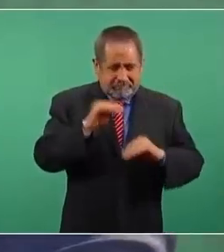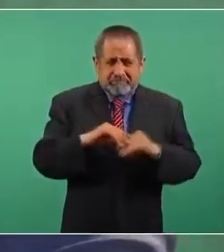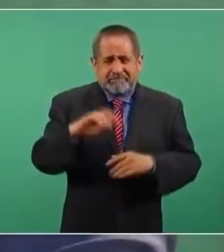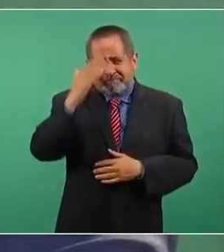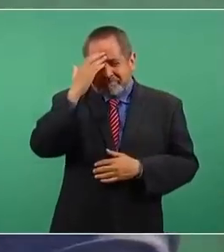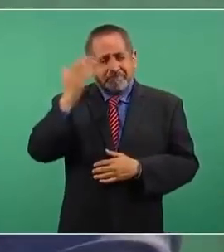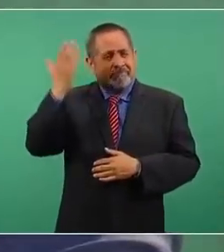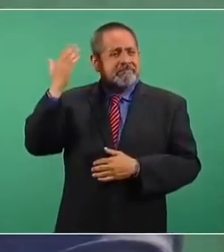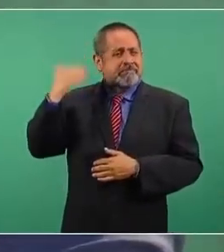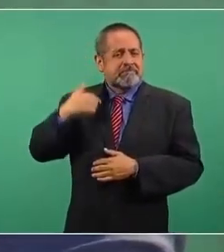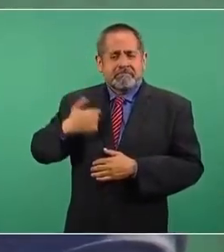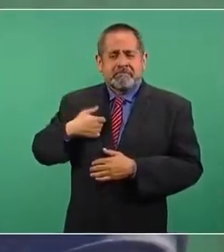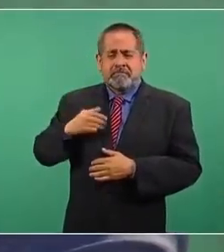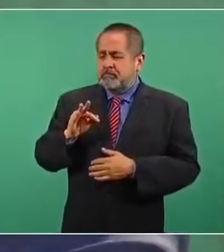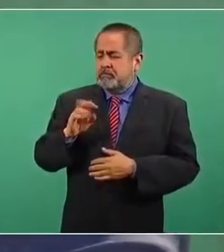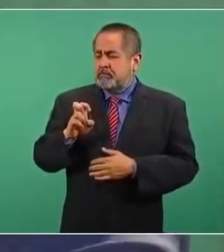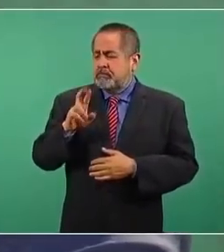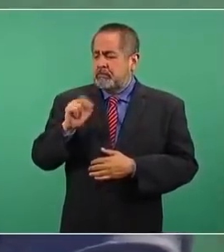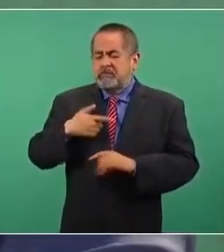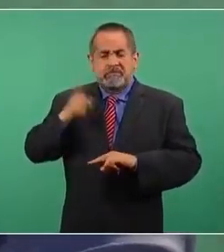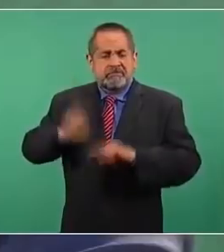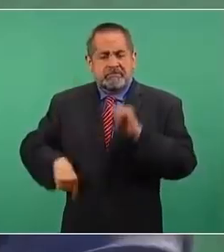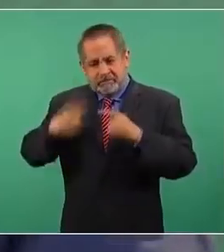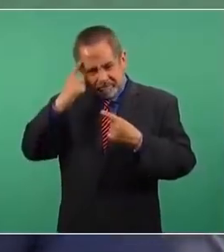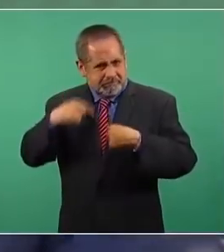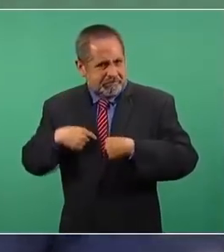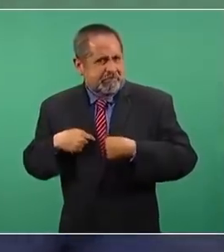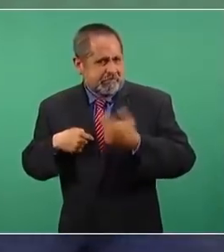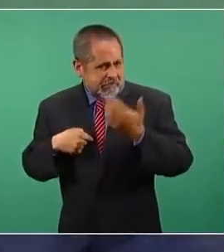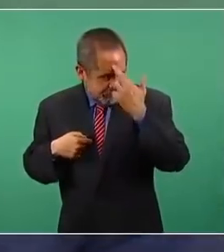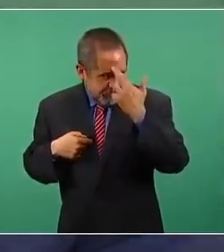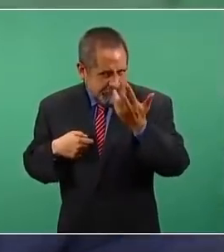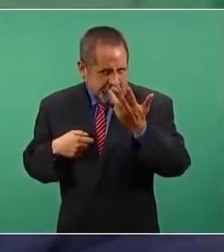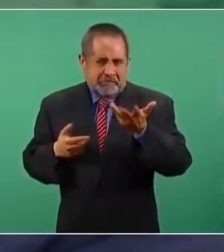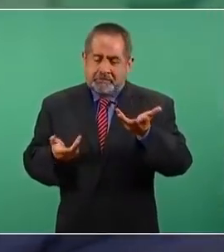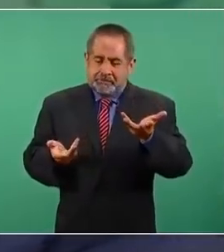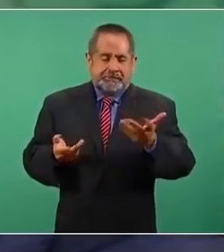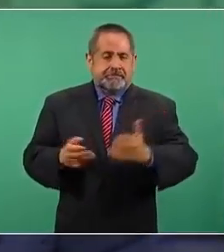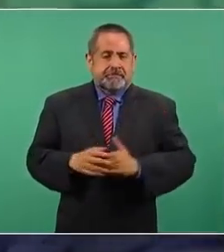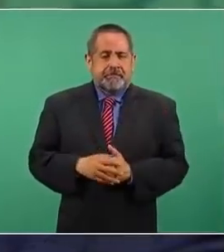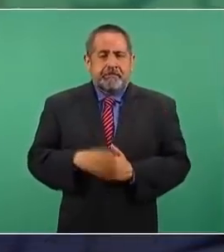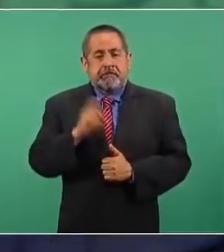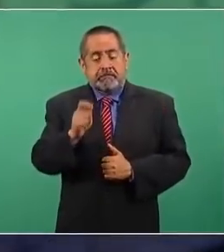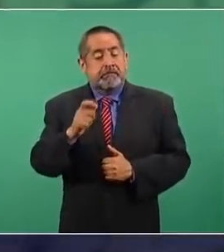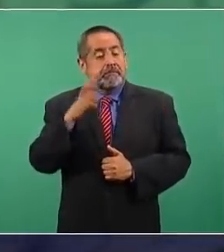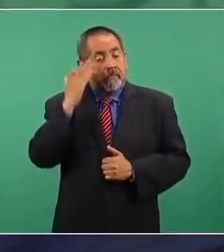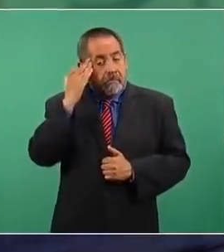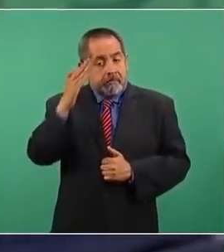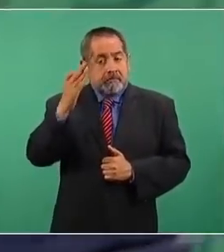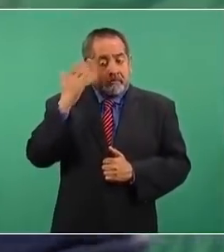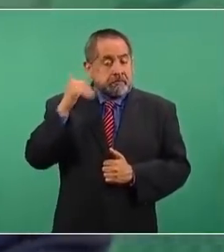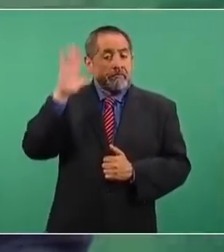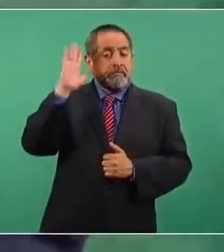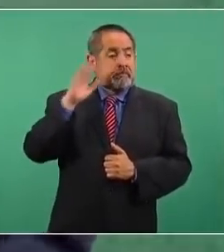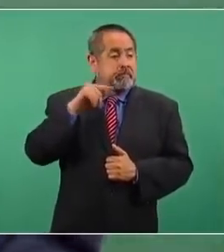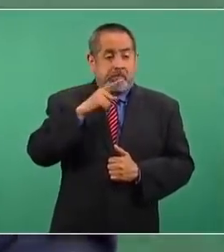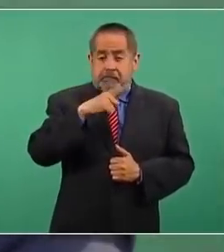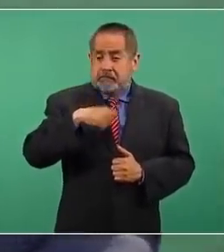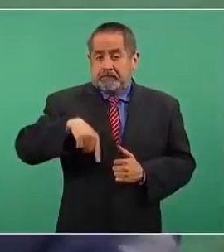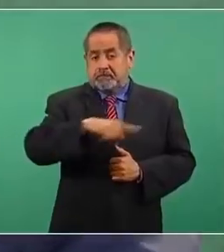nada más que en ese entonces se me acusaba